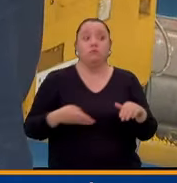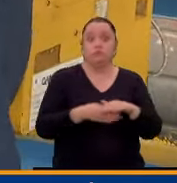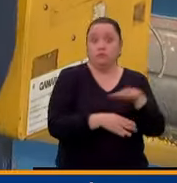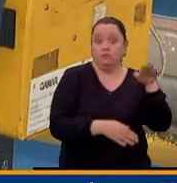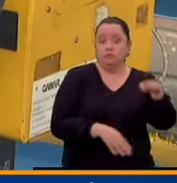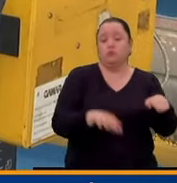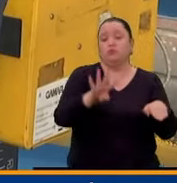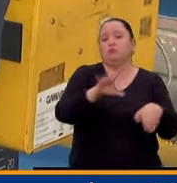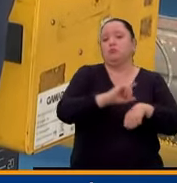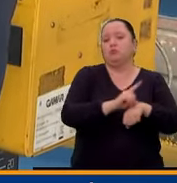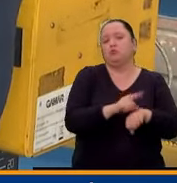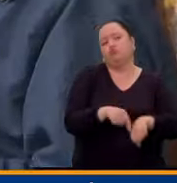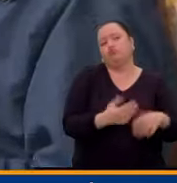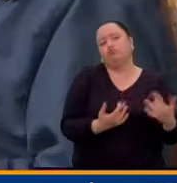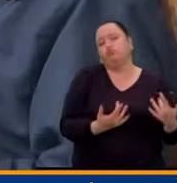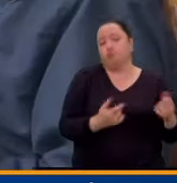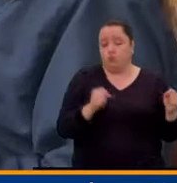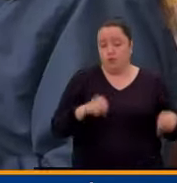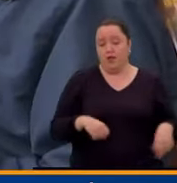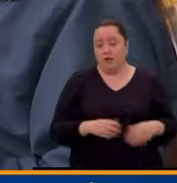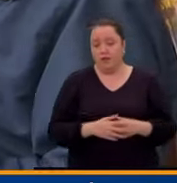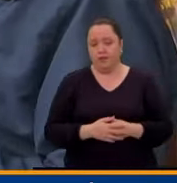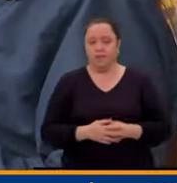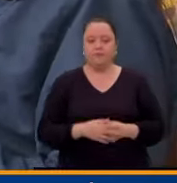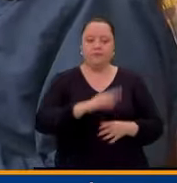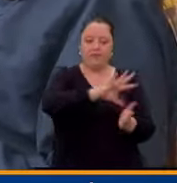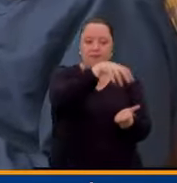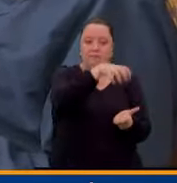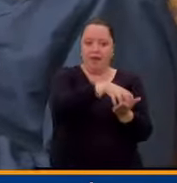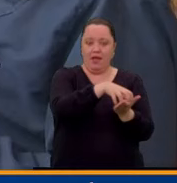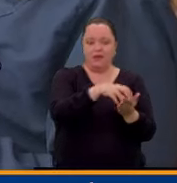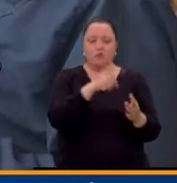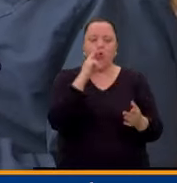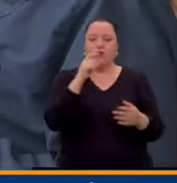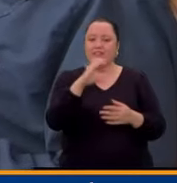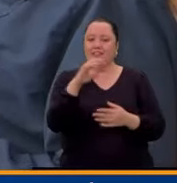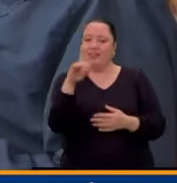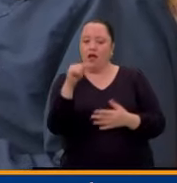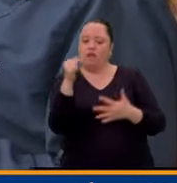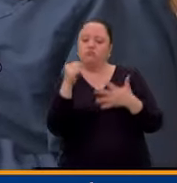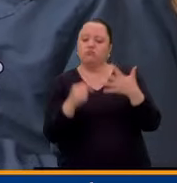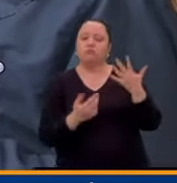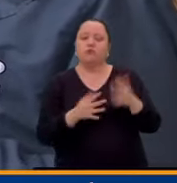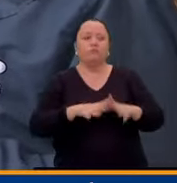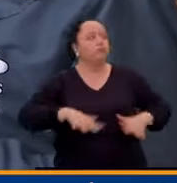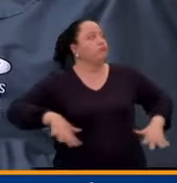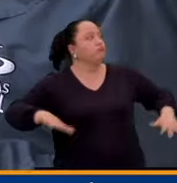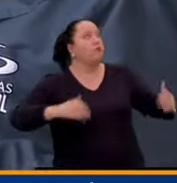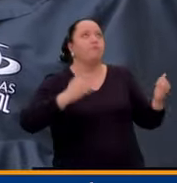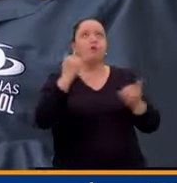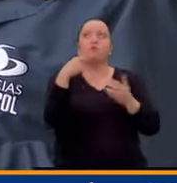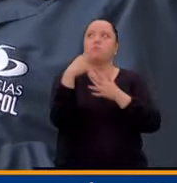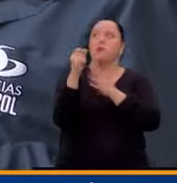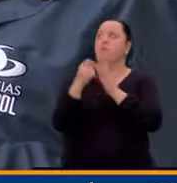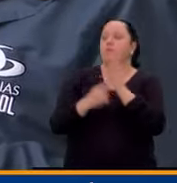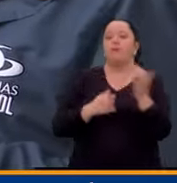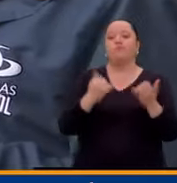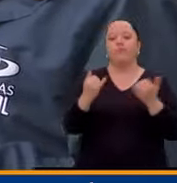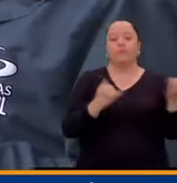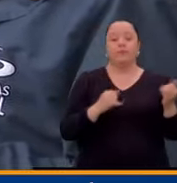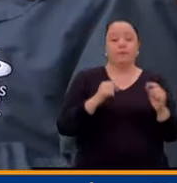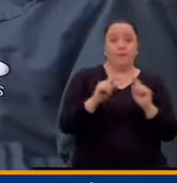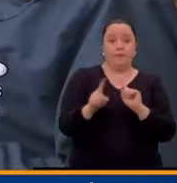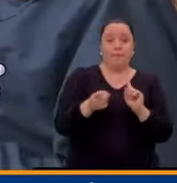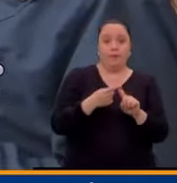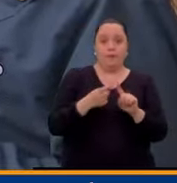minutos. Para identificar un centro de diagnóstico, este debe cumplir estructuralmente con unas condiciones. Inicialmente, pues, debe